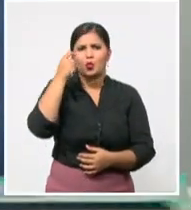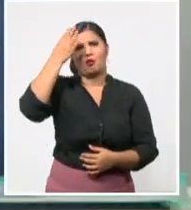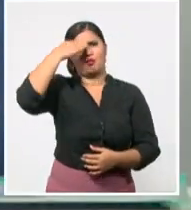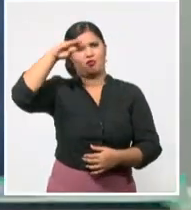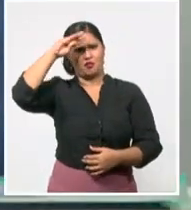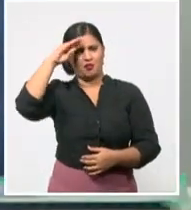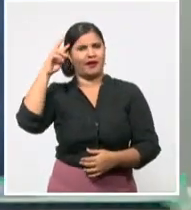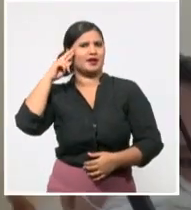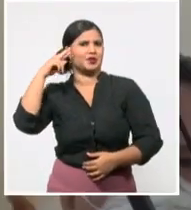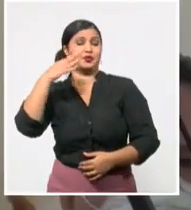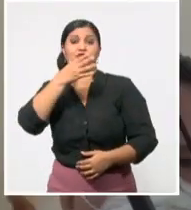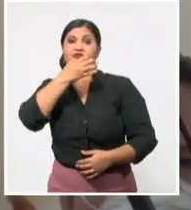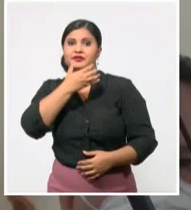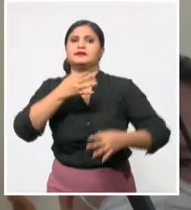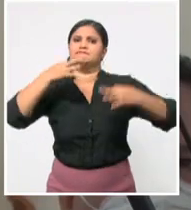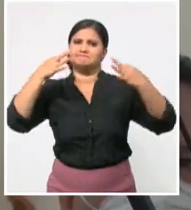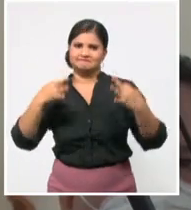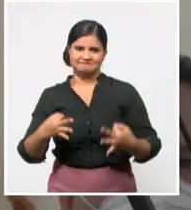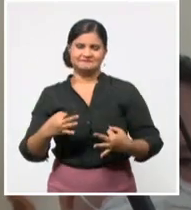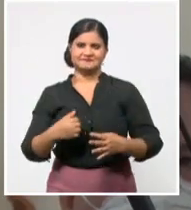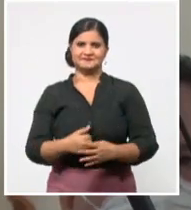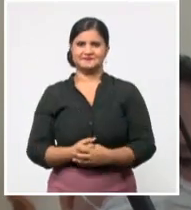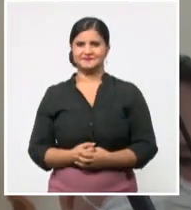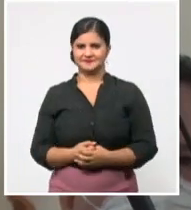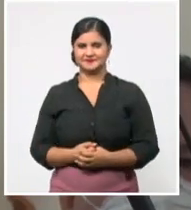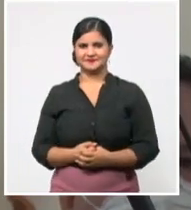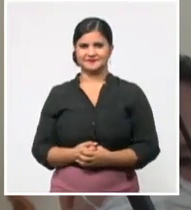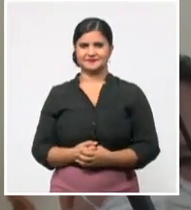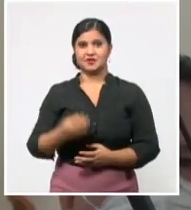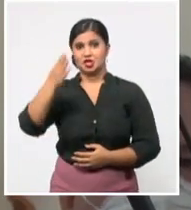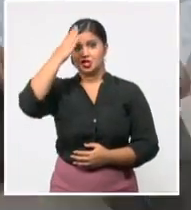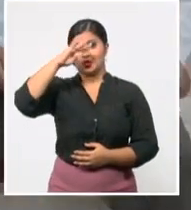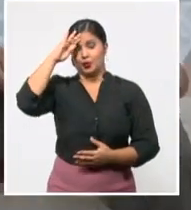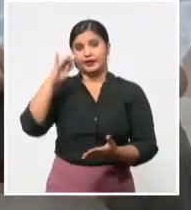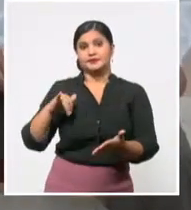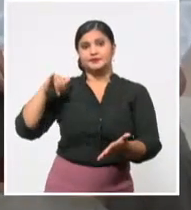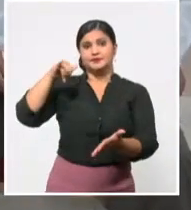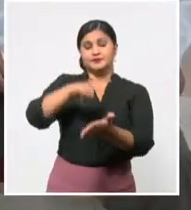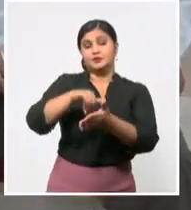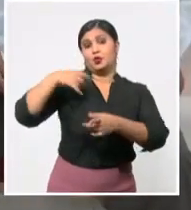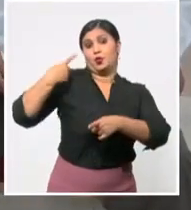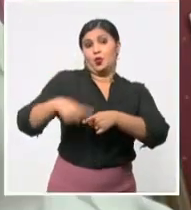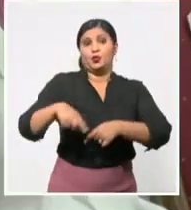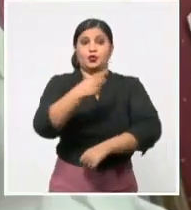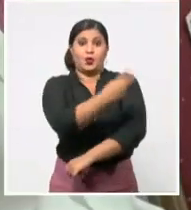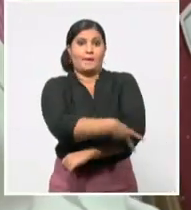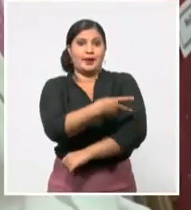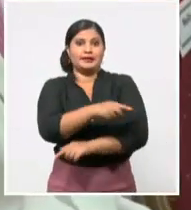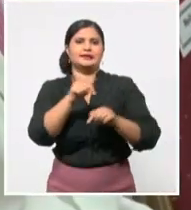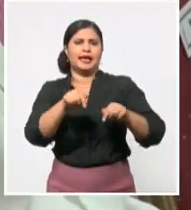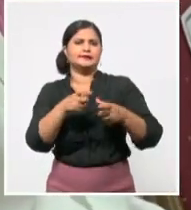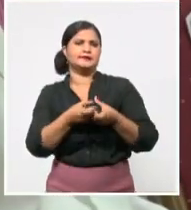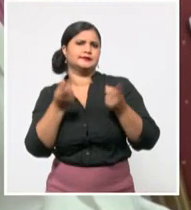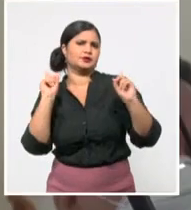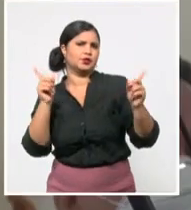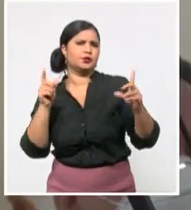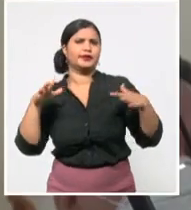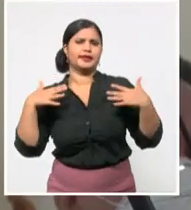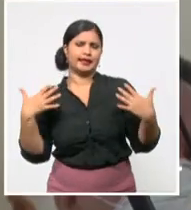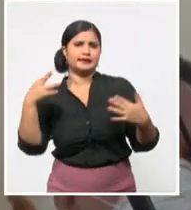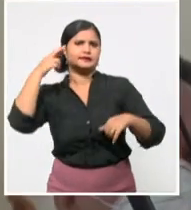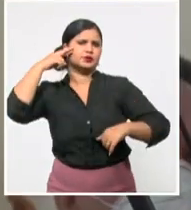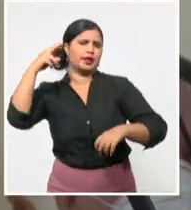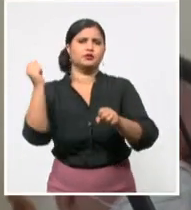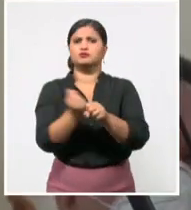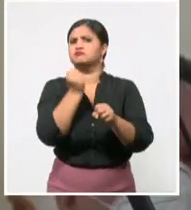A Nicaragua, Cuba llegó con un equipo de asesores. El intercambio con las autoridades médicas locales y el recorrido por la totalidad de los